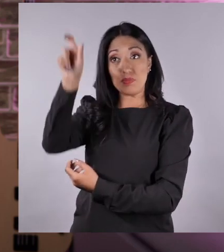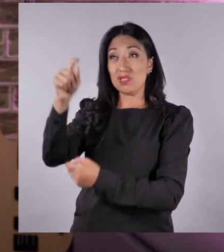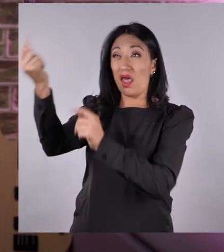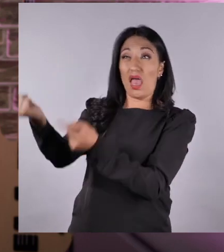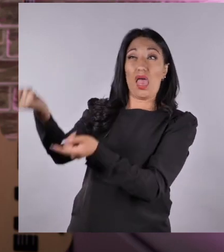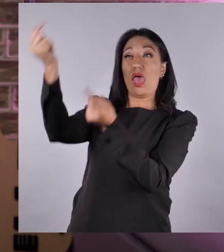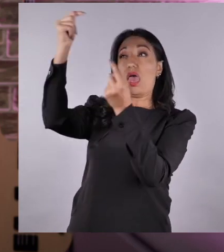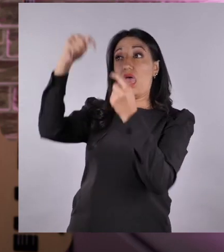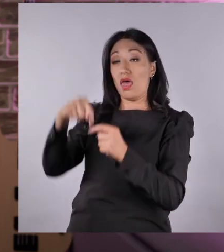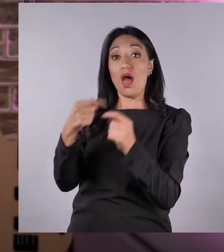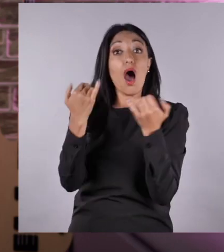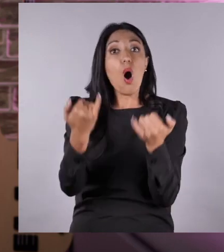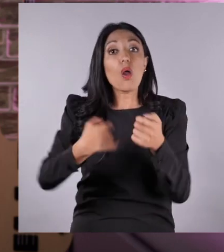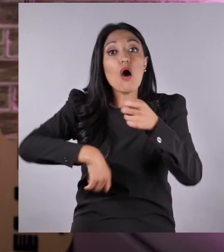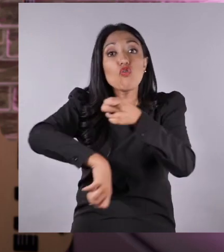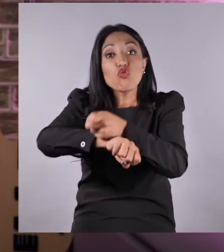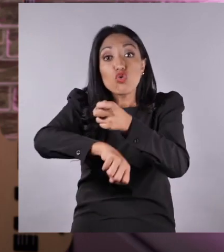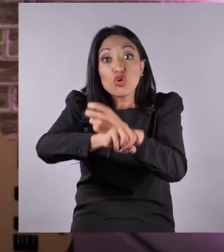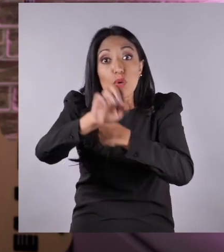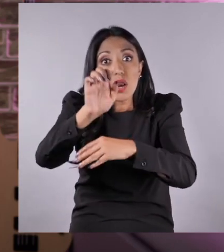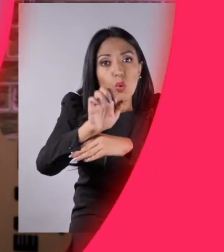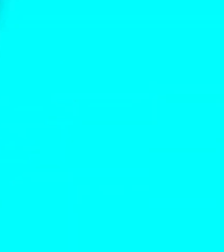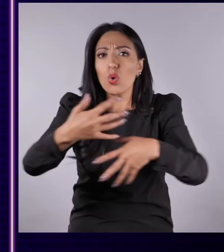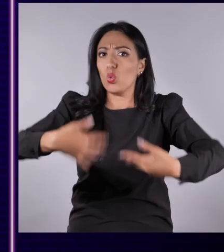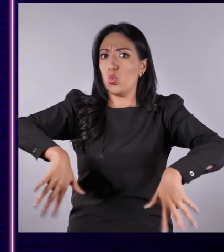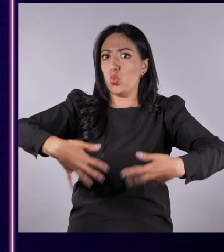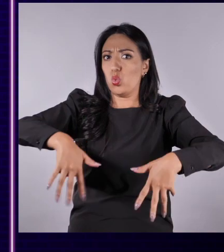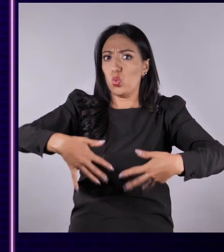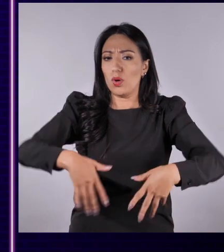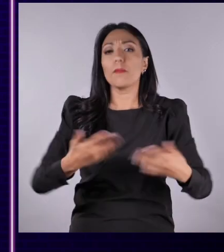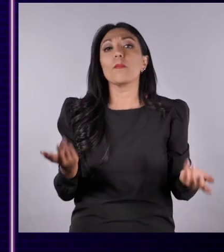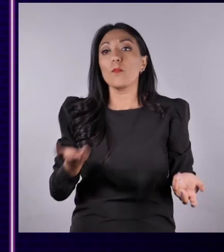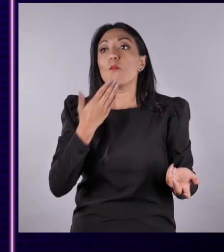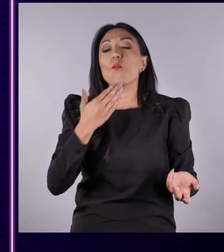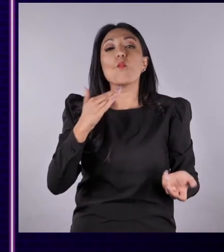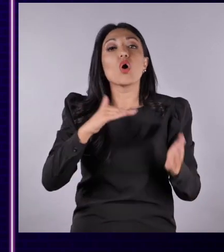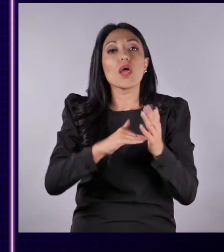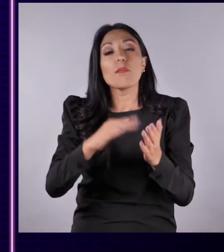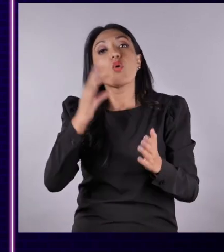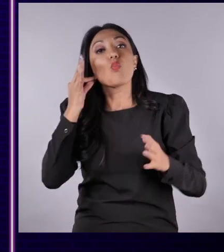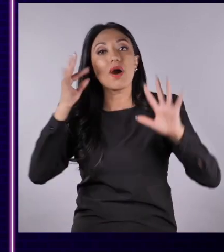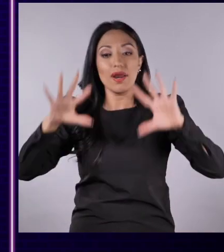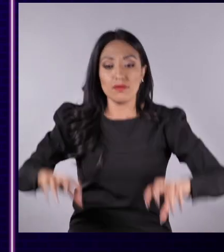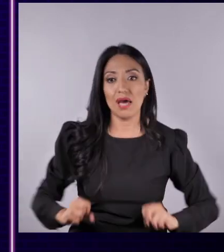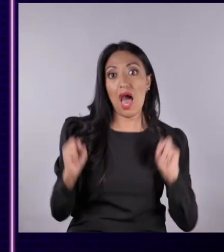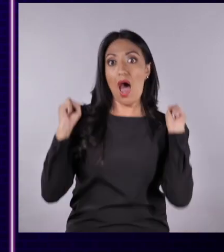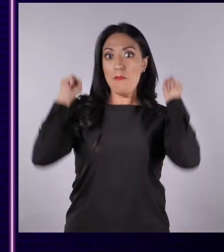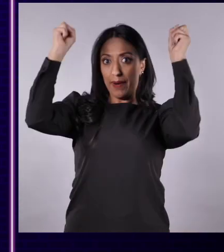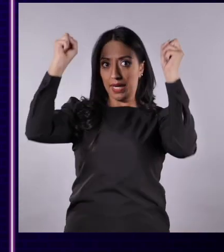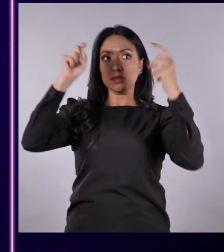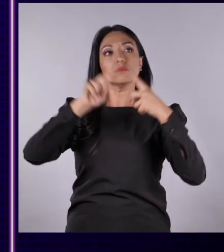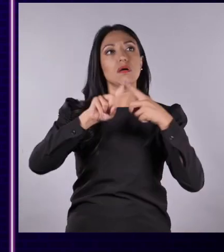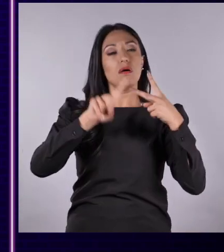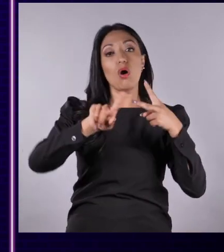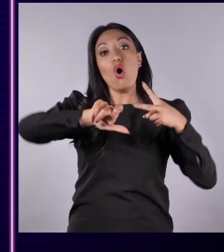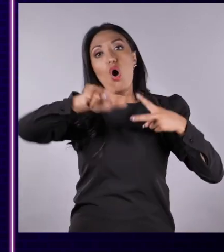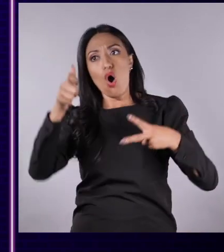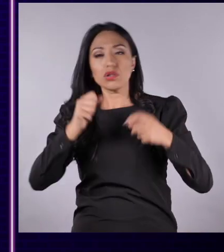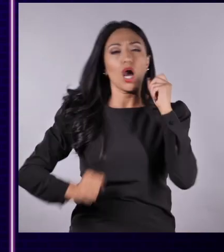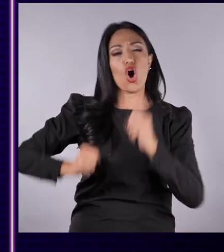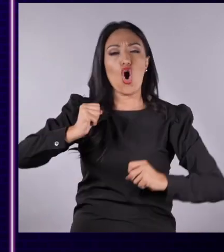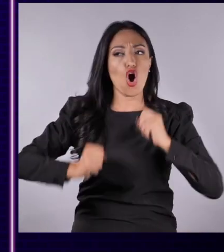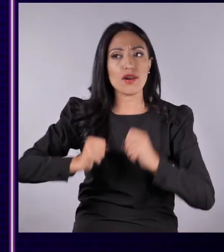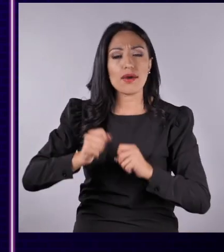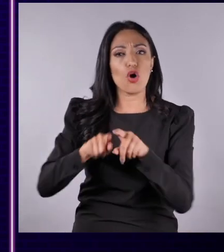ellos y ellas son glorias del deporte ecuatoriano, por ejemplo, Neicida Jómez, Luis Antonio Valencia, Alexandra